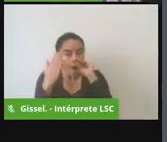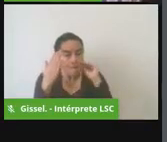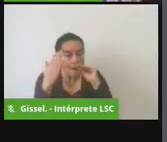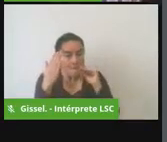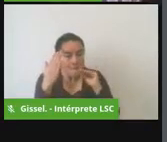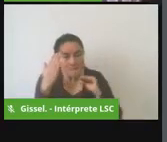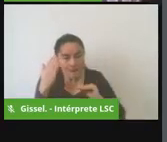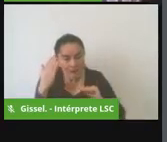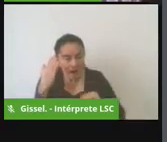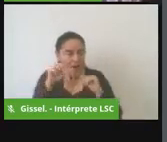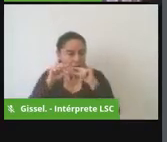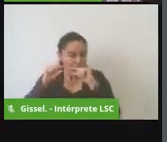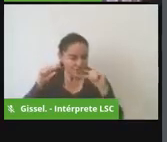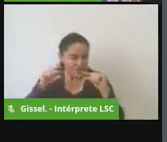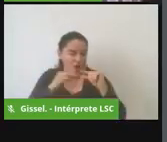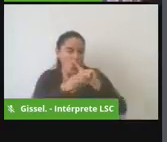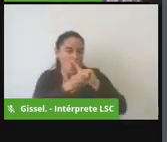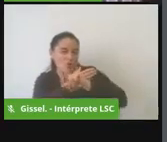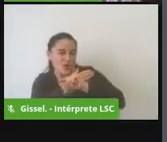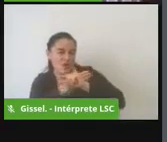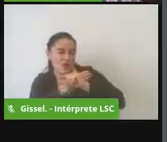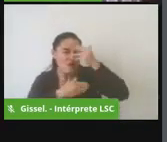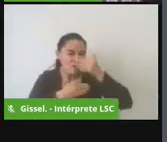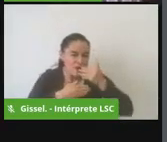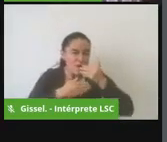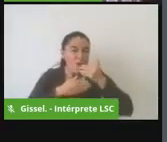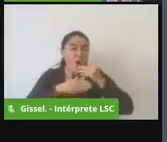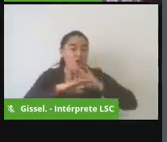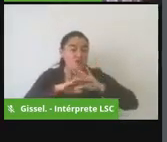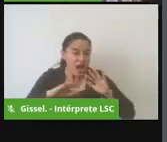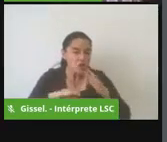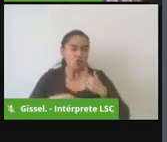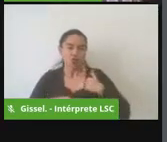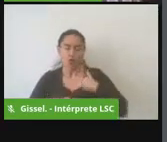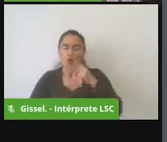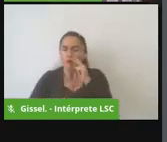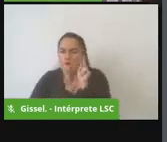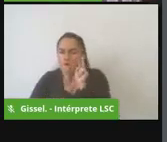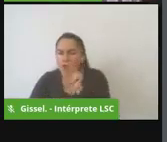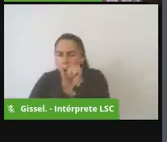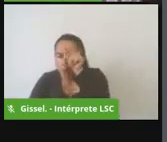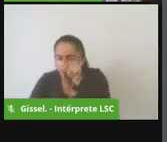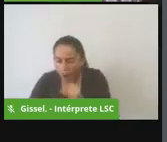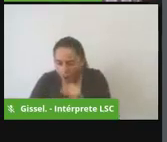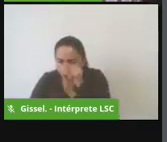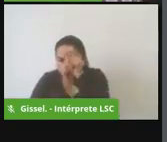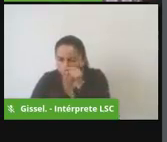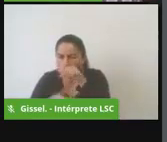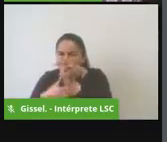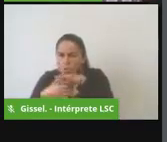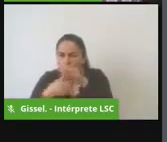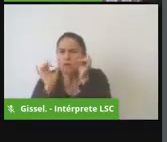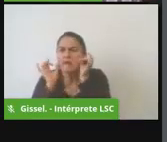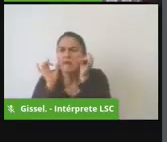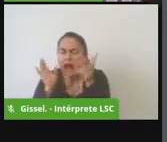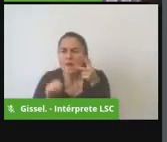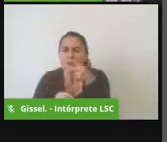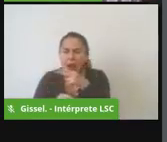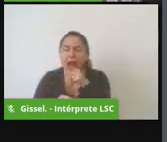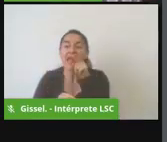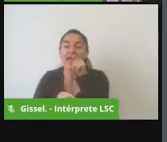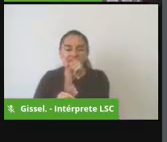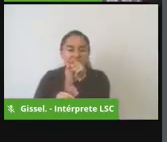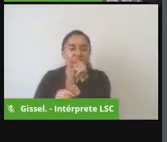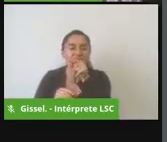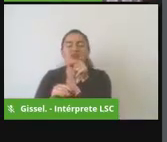presentando en este sentido si estamos hablando de delitos electorales pues esta información le será remitida a la fiscalía